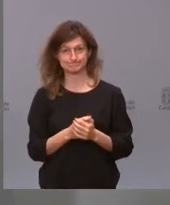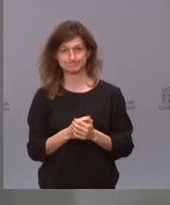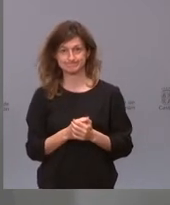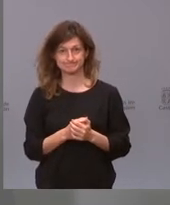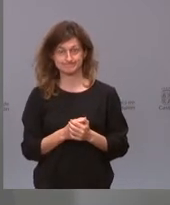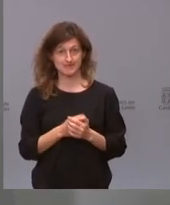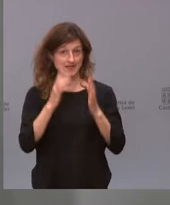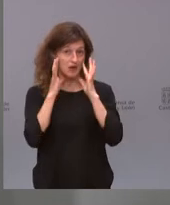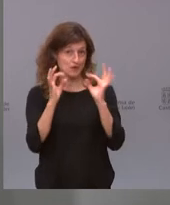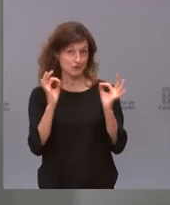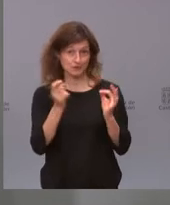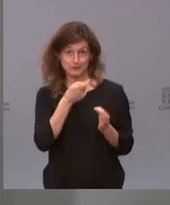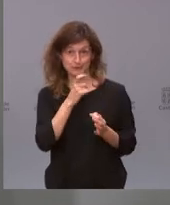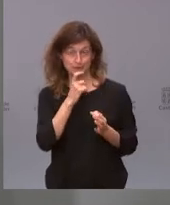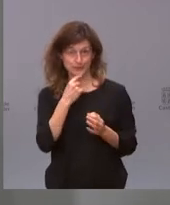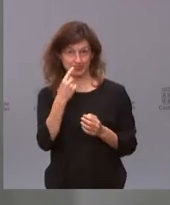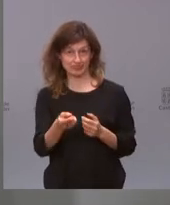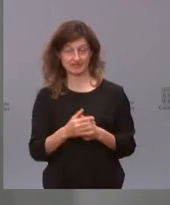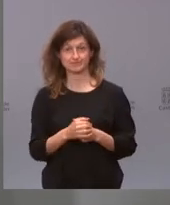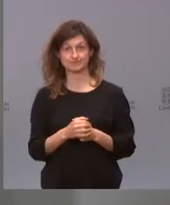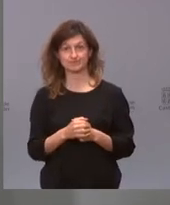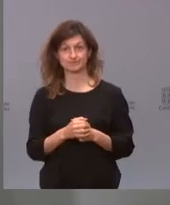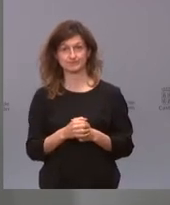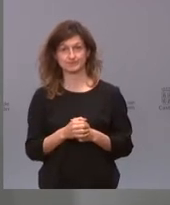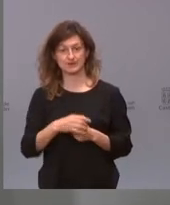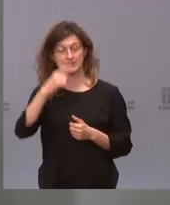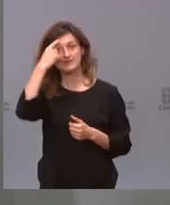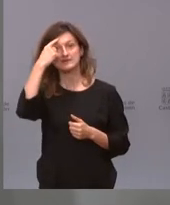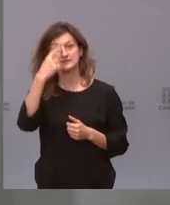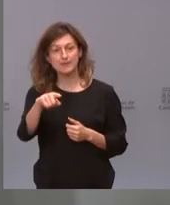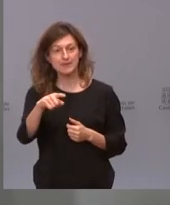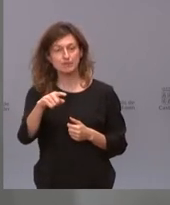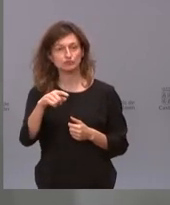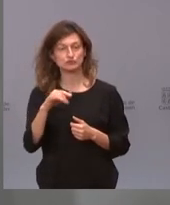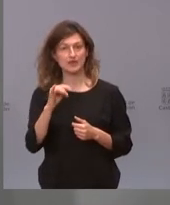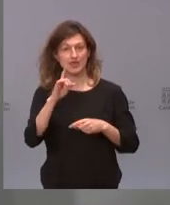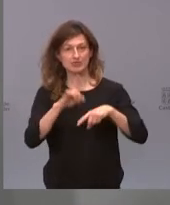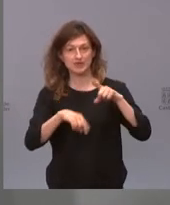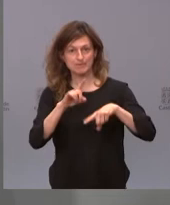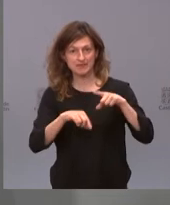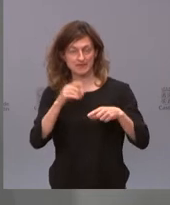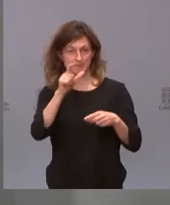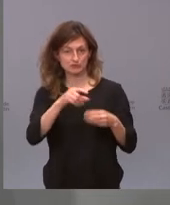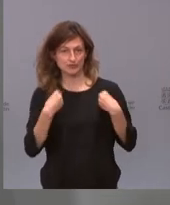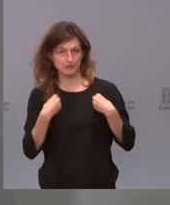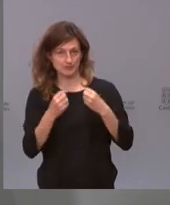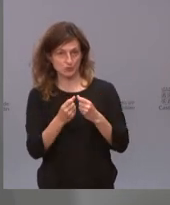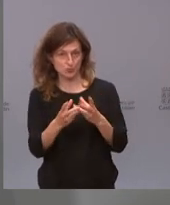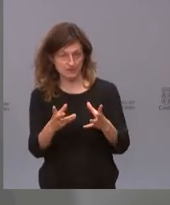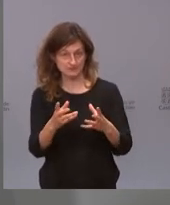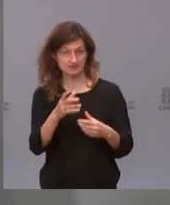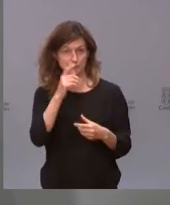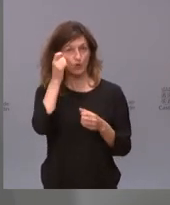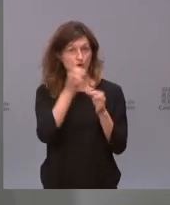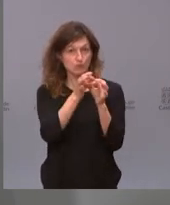evidente, que es muy difícil. Lo que sí que sabemos es que tiene que ver con la densidad de población. Si se dan cuenta, son pocos